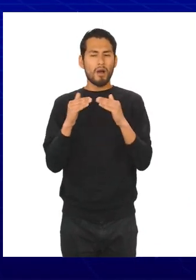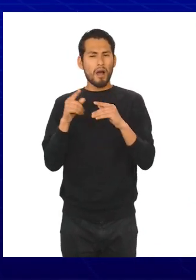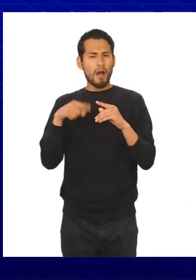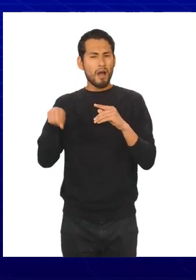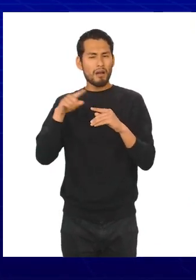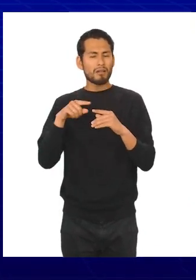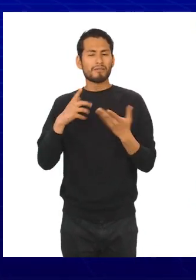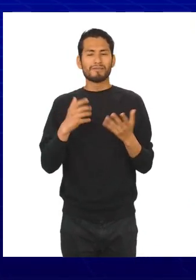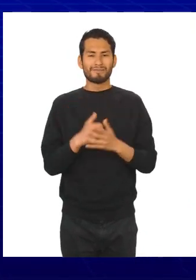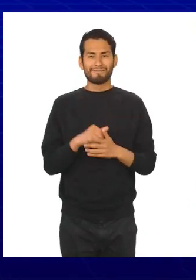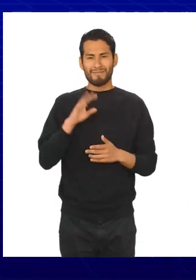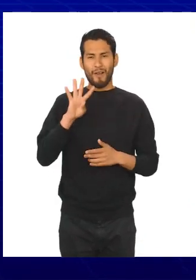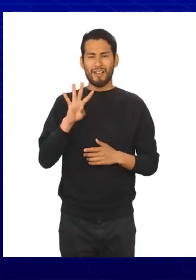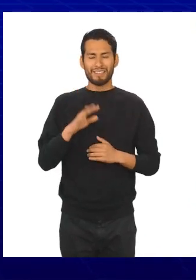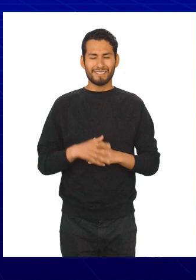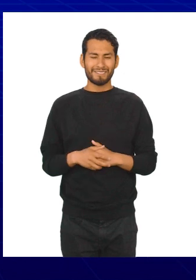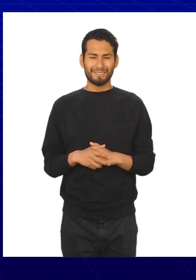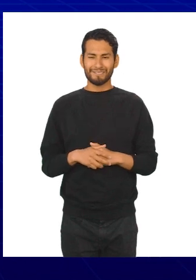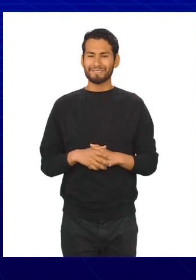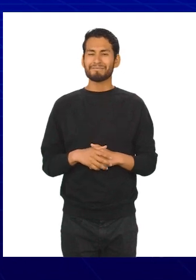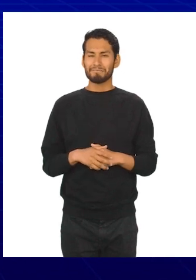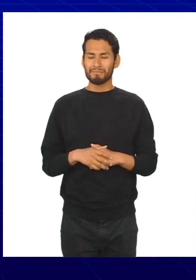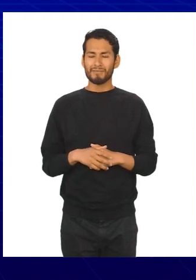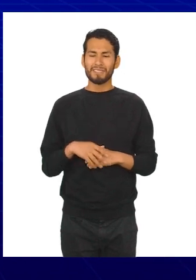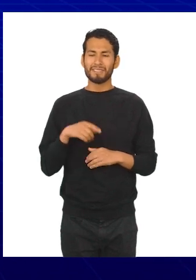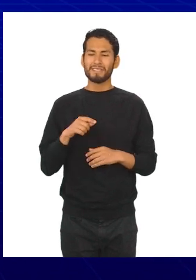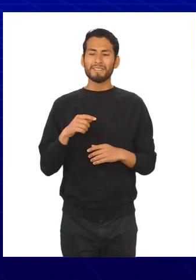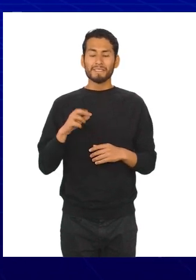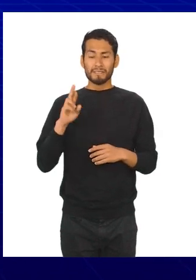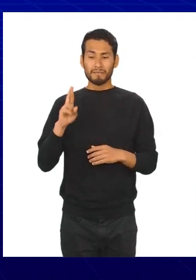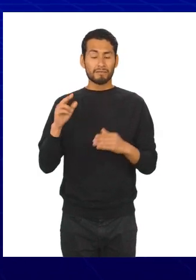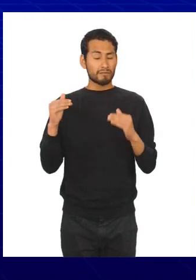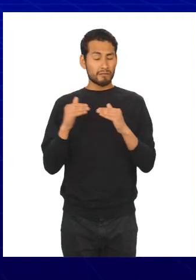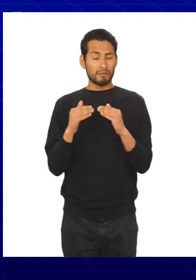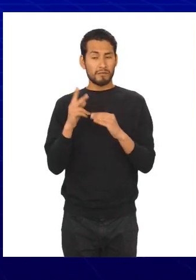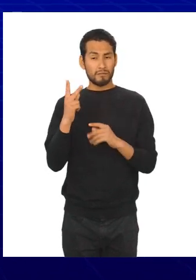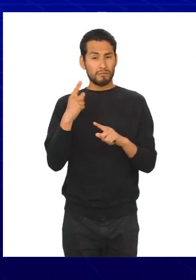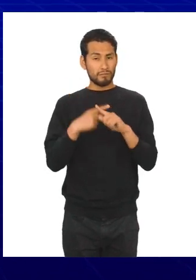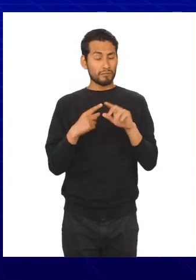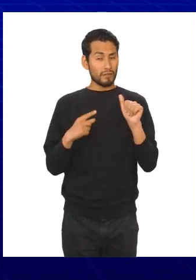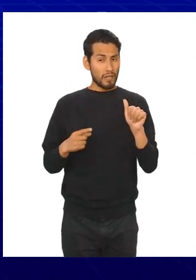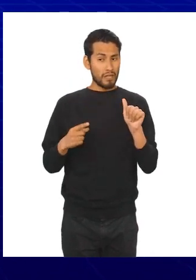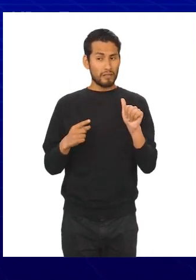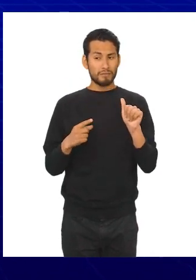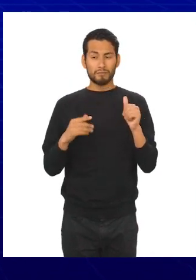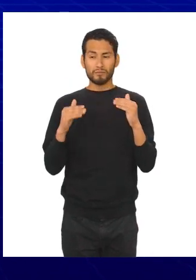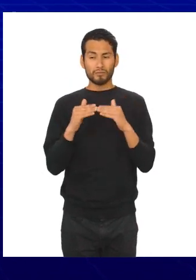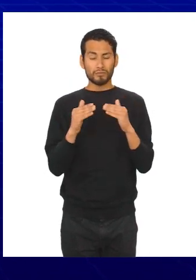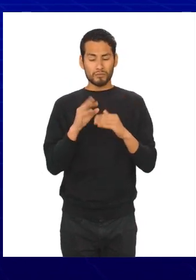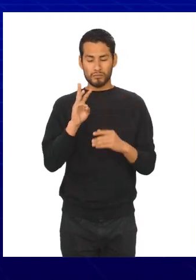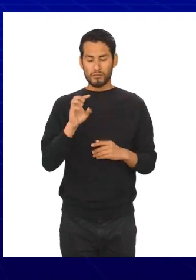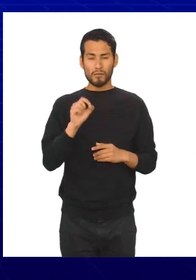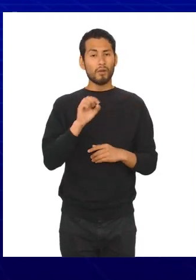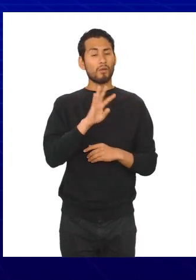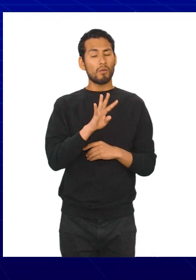4. Calculando el nuevo rango se obtiene. R igual K por A, igual 6 por